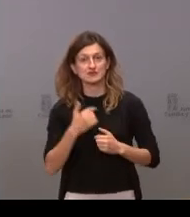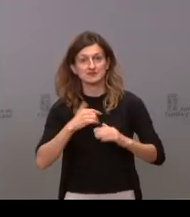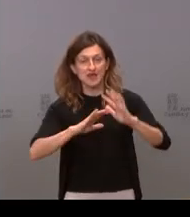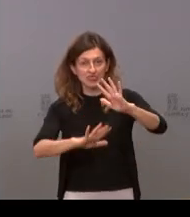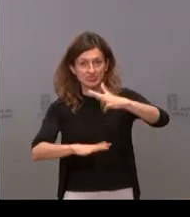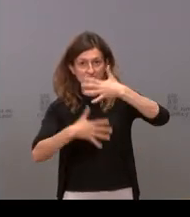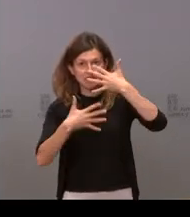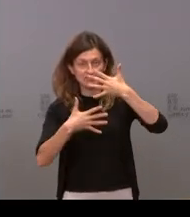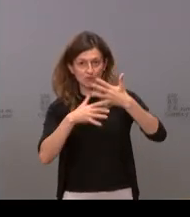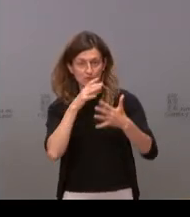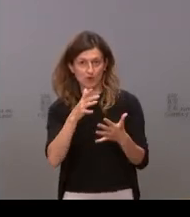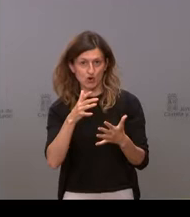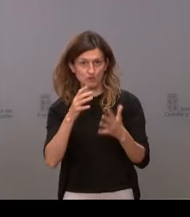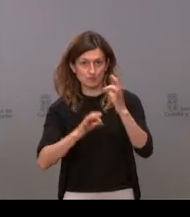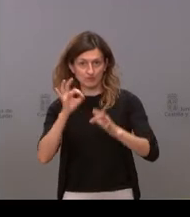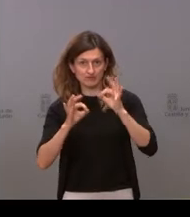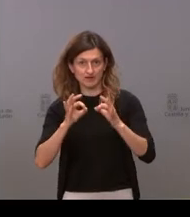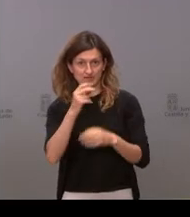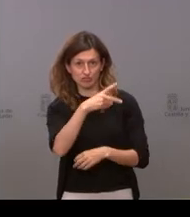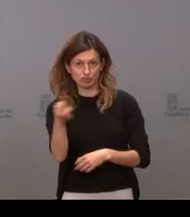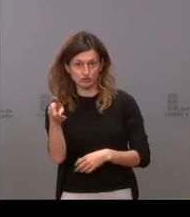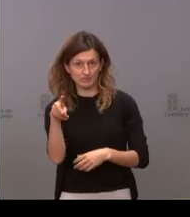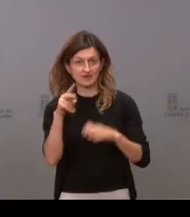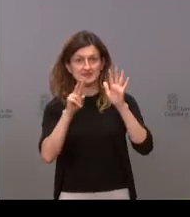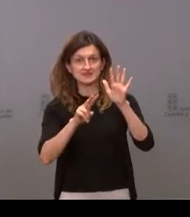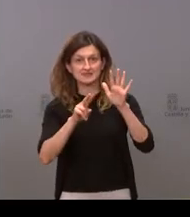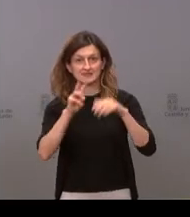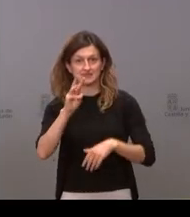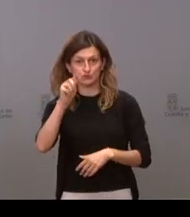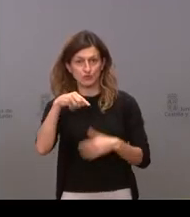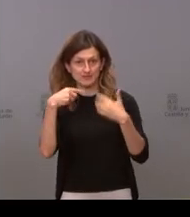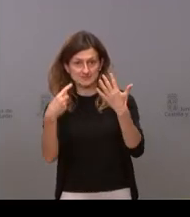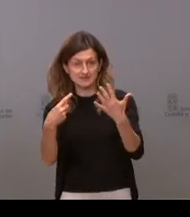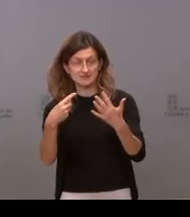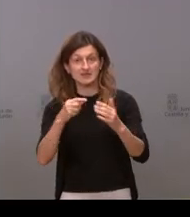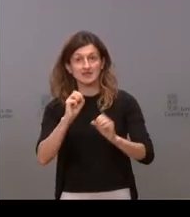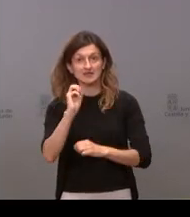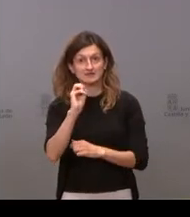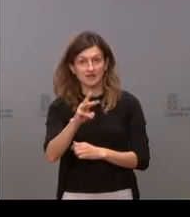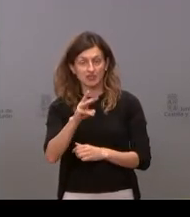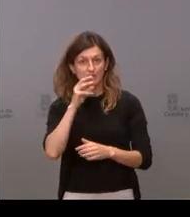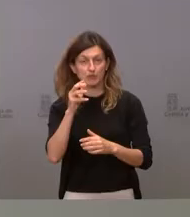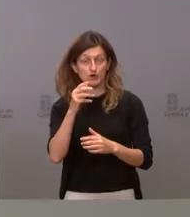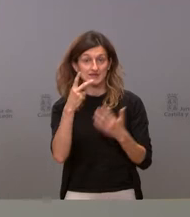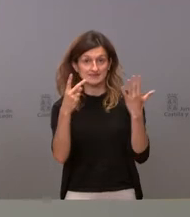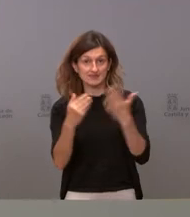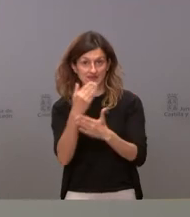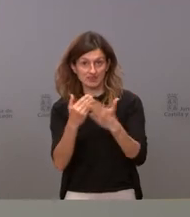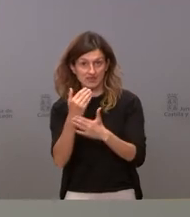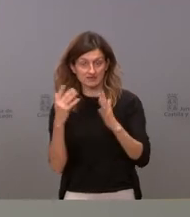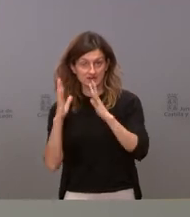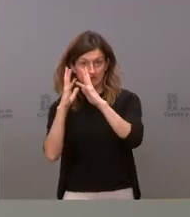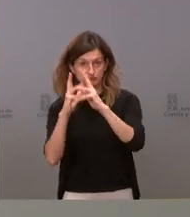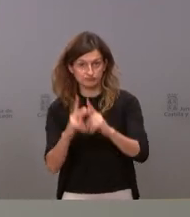incidencia acumulada a los 14 días con 73,6 y décimo terceros en incidencia acumulada a 7 días con